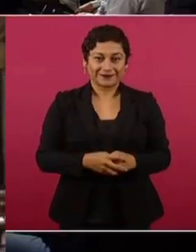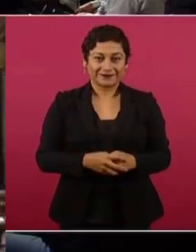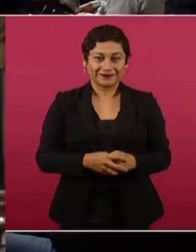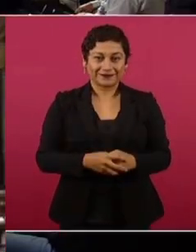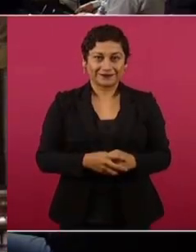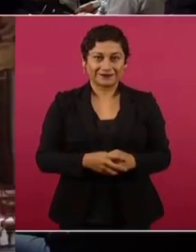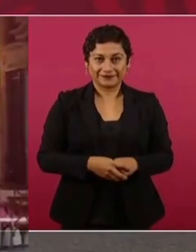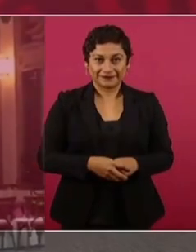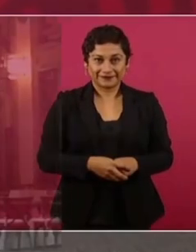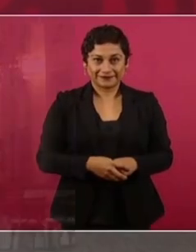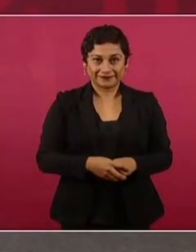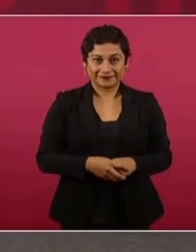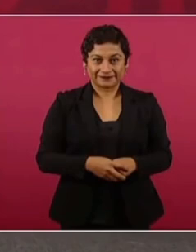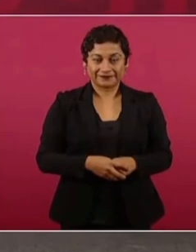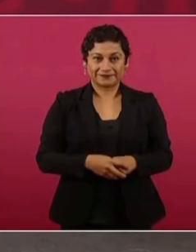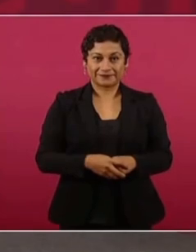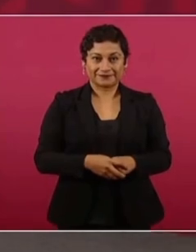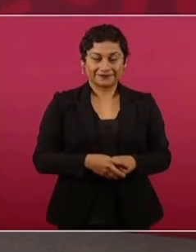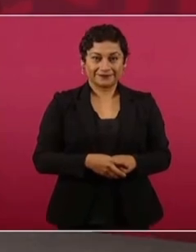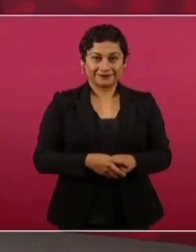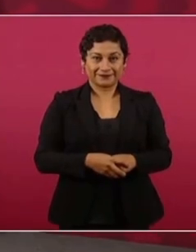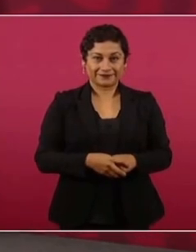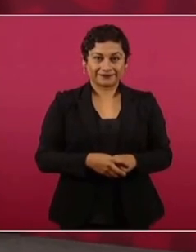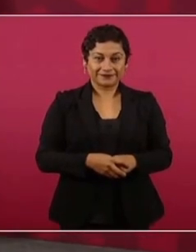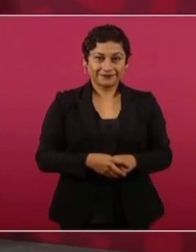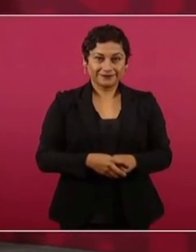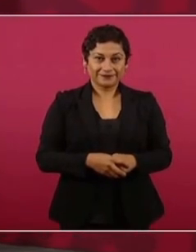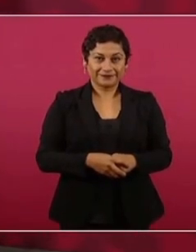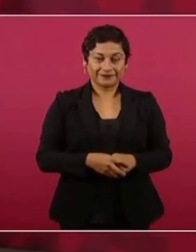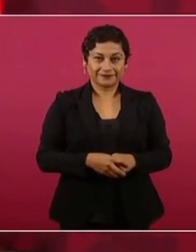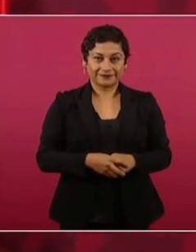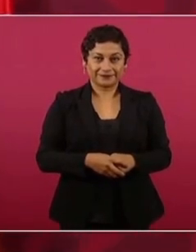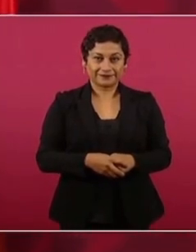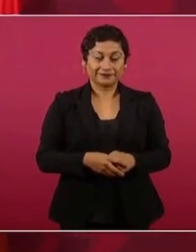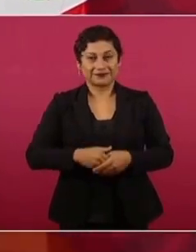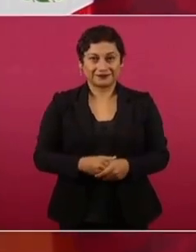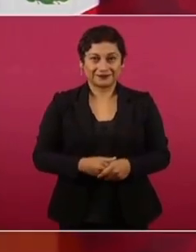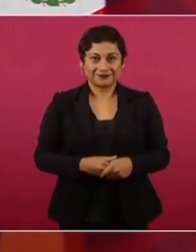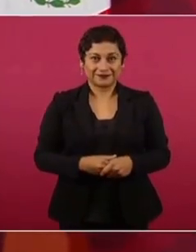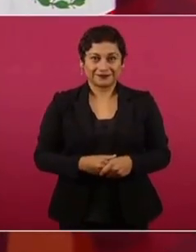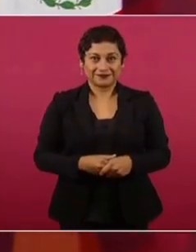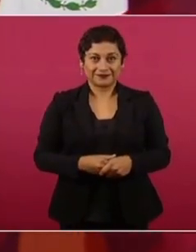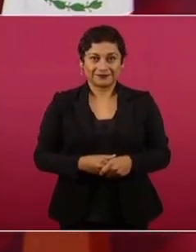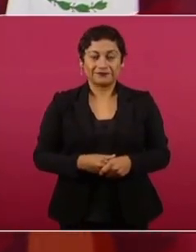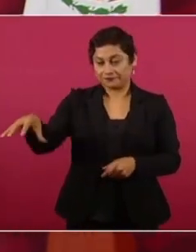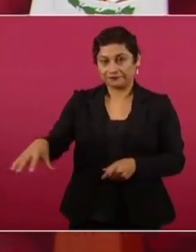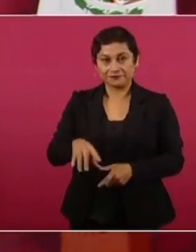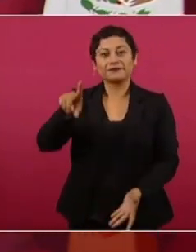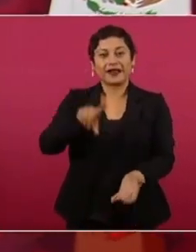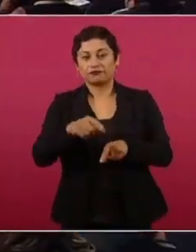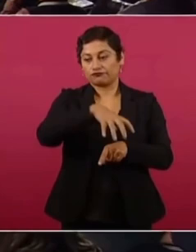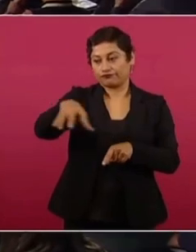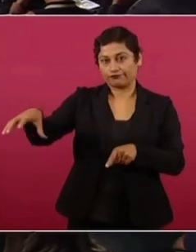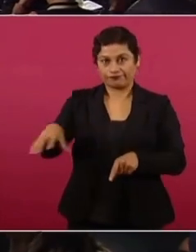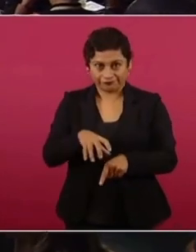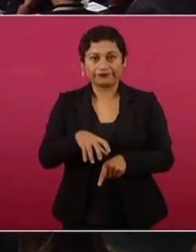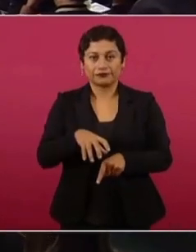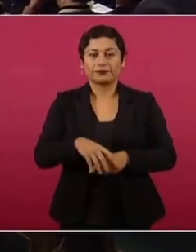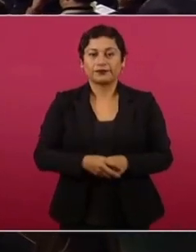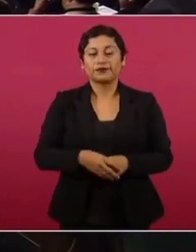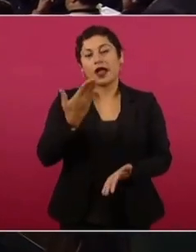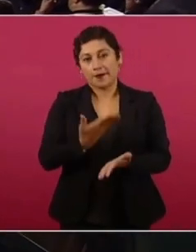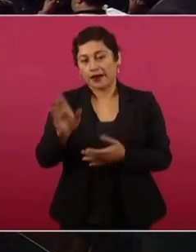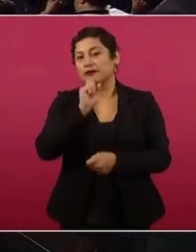septiembre. 500 pesos. Y sí, son ocho grandes lotes en Playa Espíritu, Sinaloa. Y también